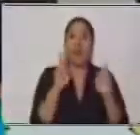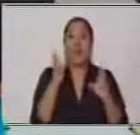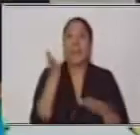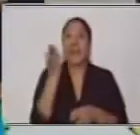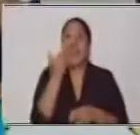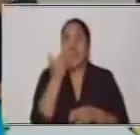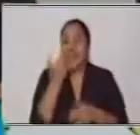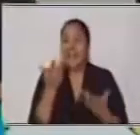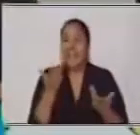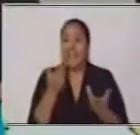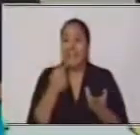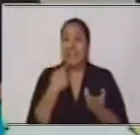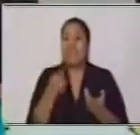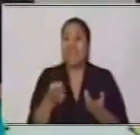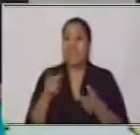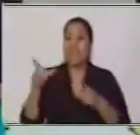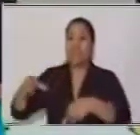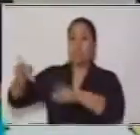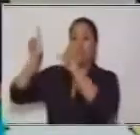cartel que decía,